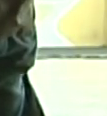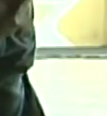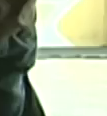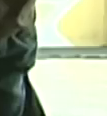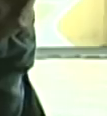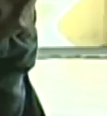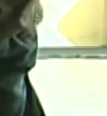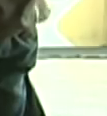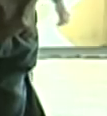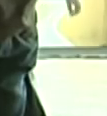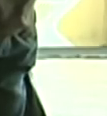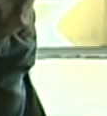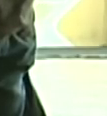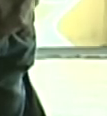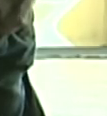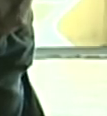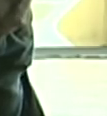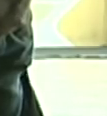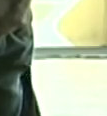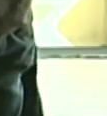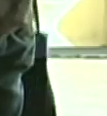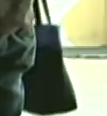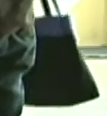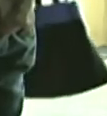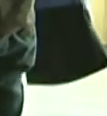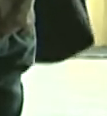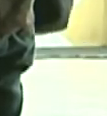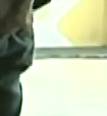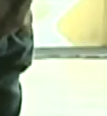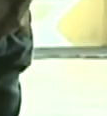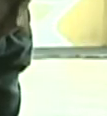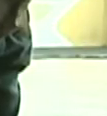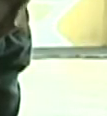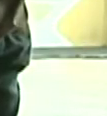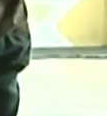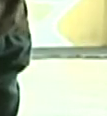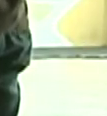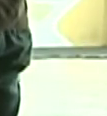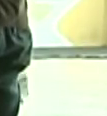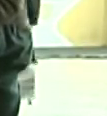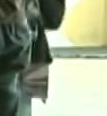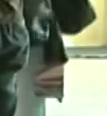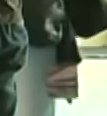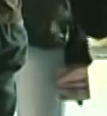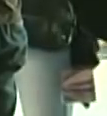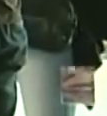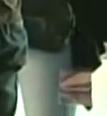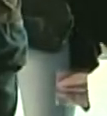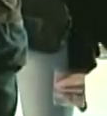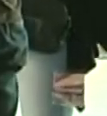devolver nuevamente el pase a los estudios y vamos a estar muy pendientes de lo que sigue ocurriendo desde acá desde el Consejo Nacional Electoral adelante